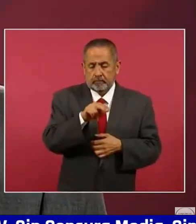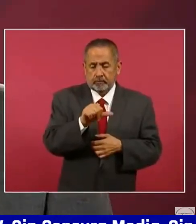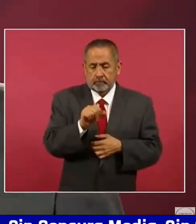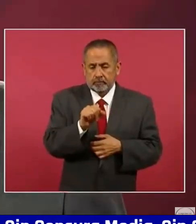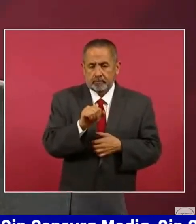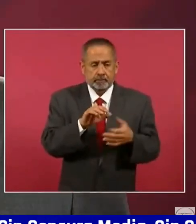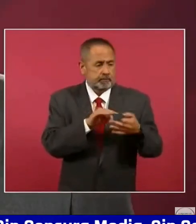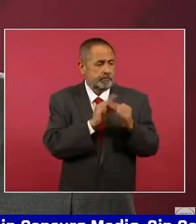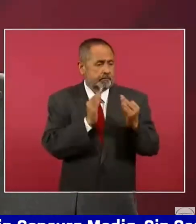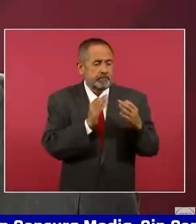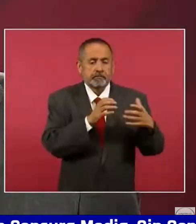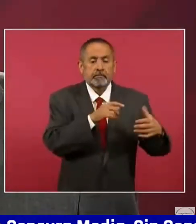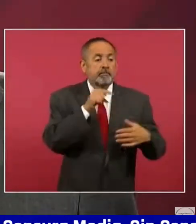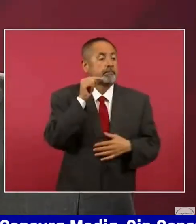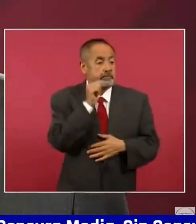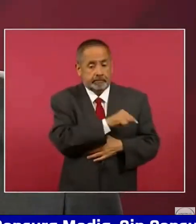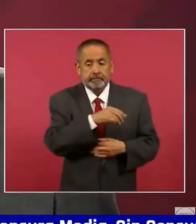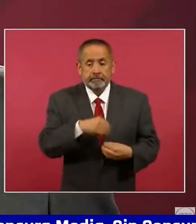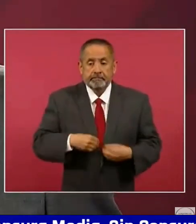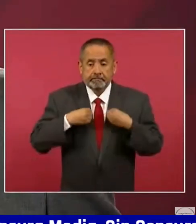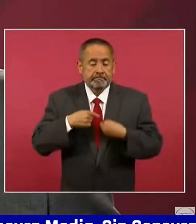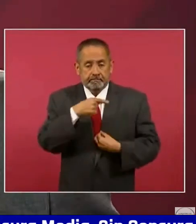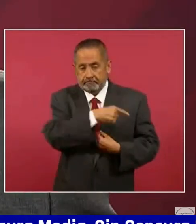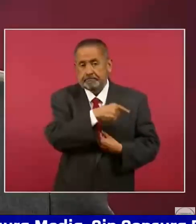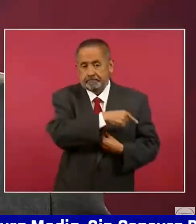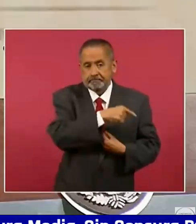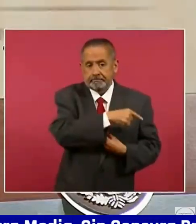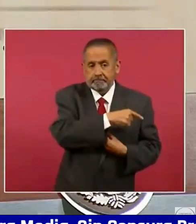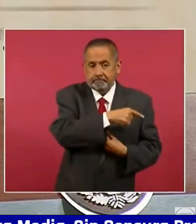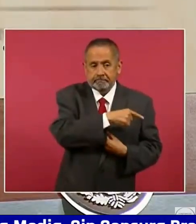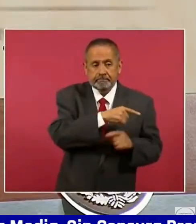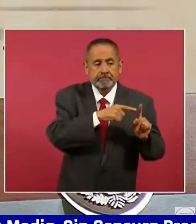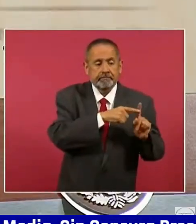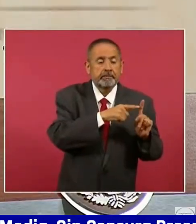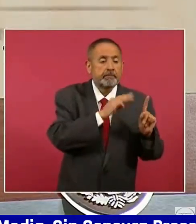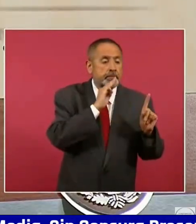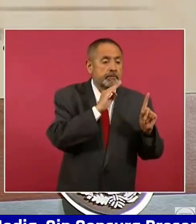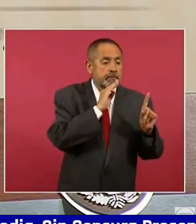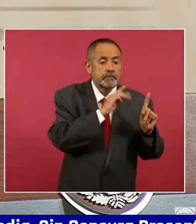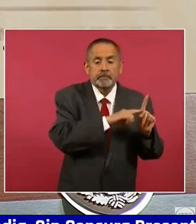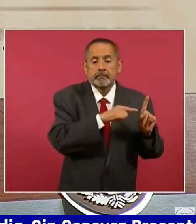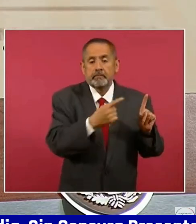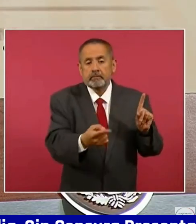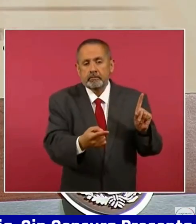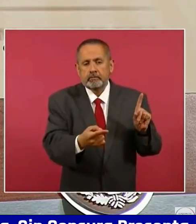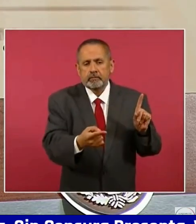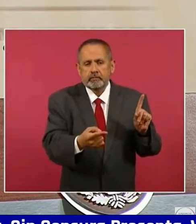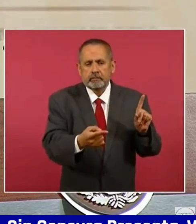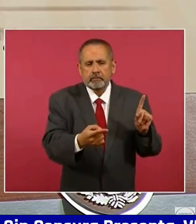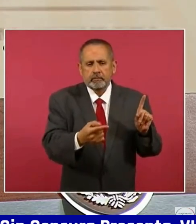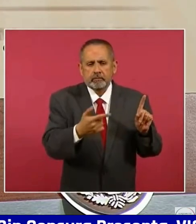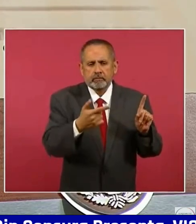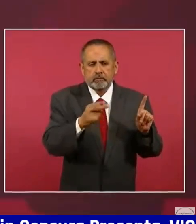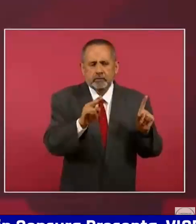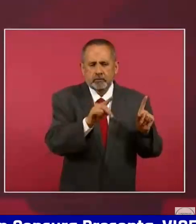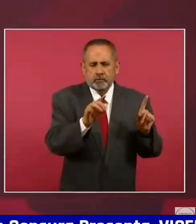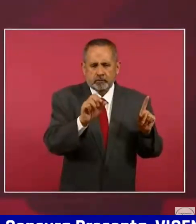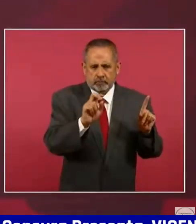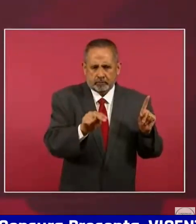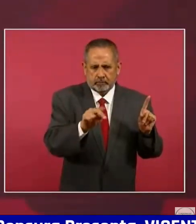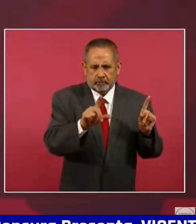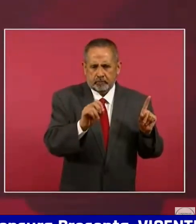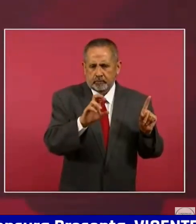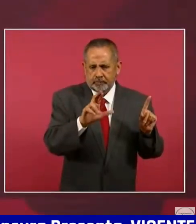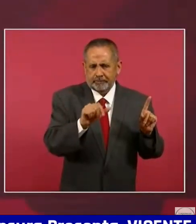que ahí vive la mamá de Guzmán Loera, y creo que de ahí son